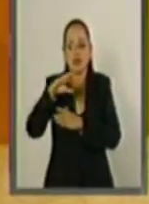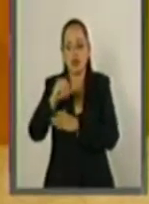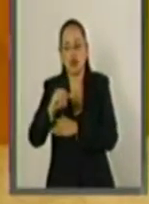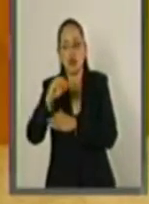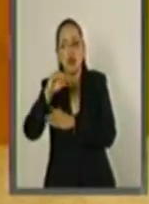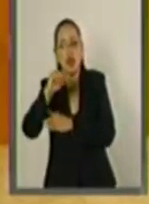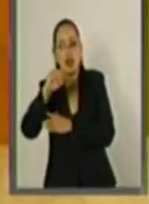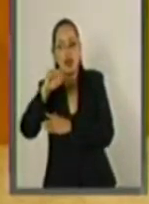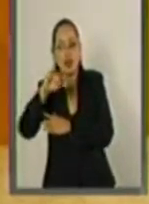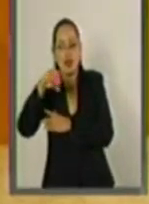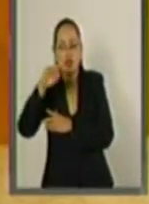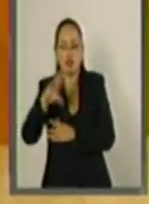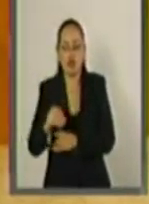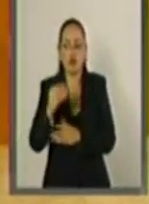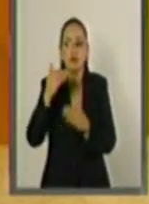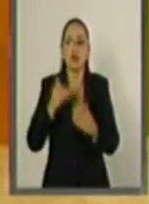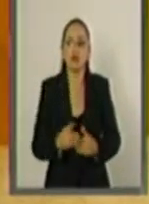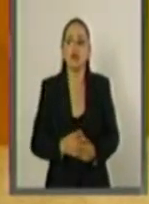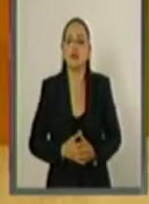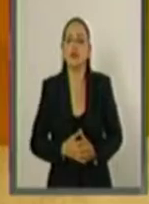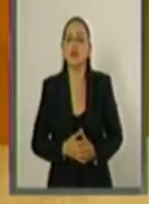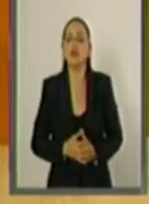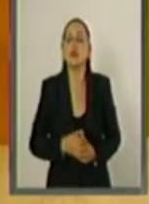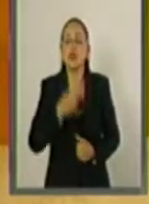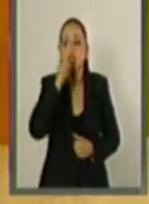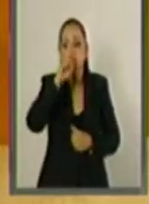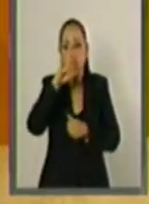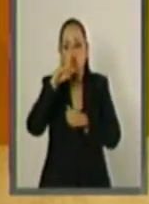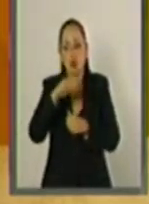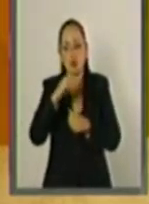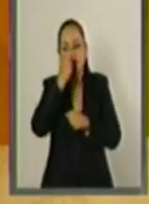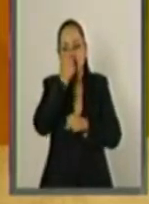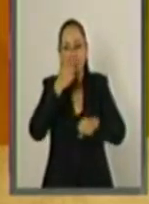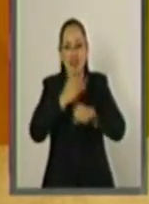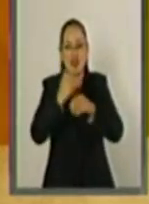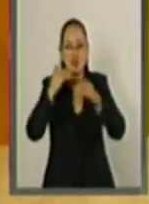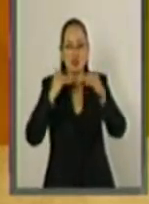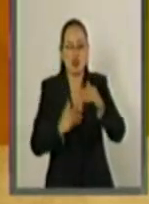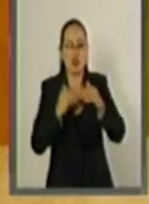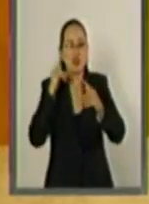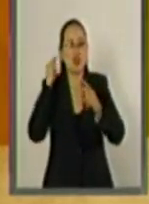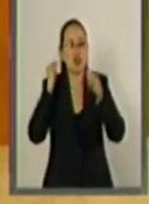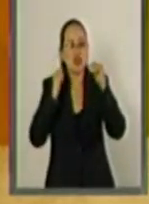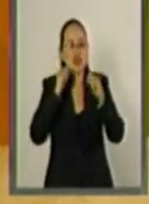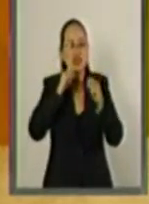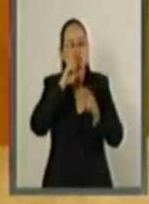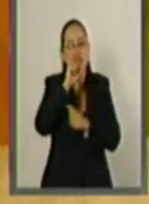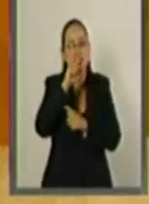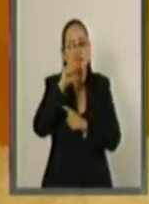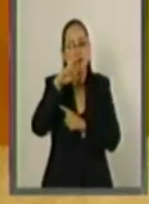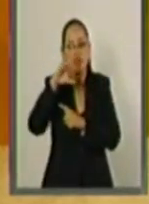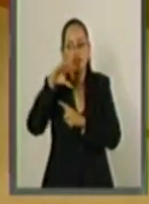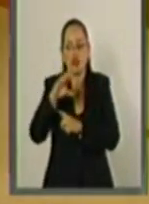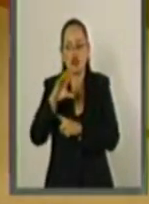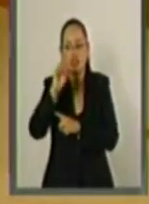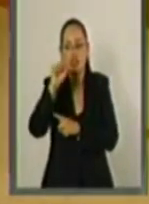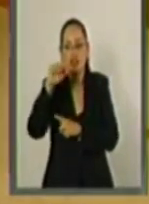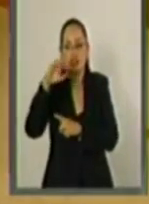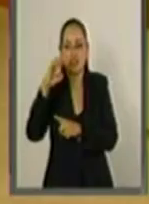el subsecretario de Planación y Política Turística de la Secretaría de Turismo, Salvador Sánchez Estrada.